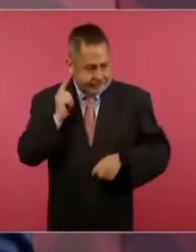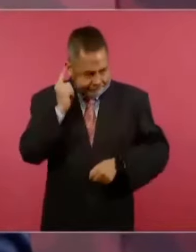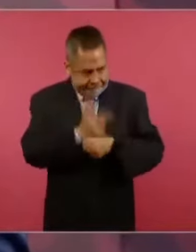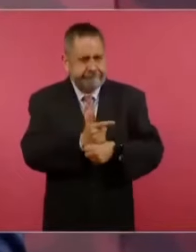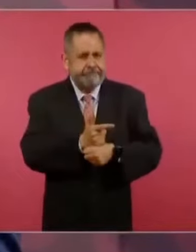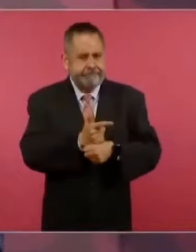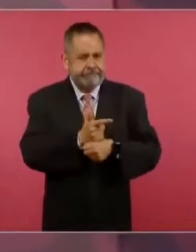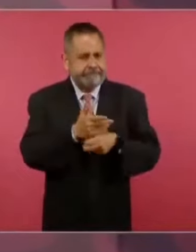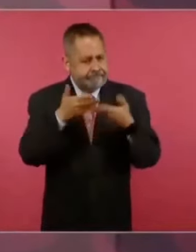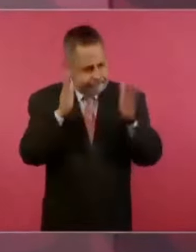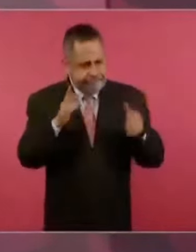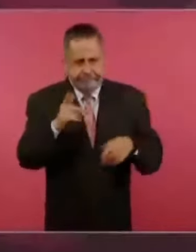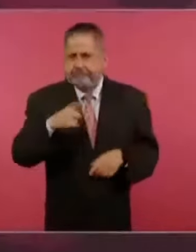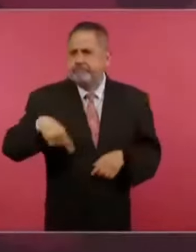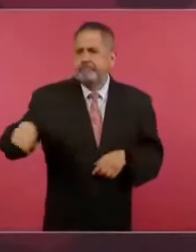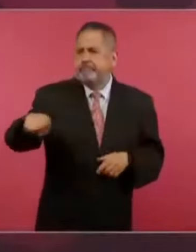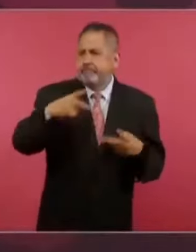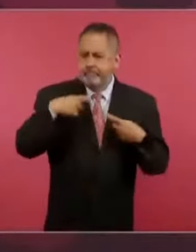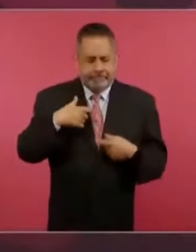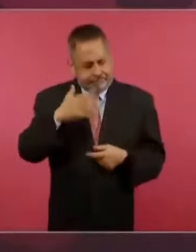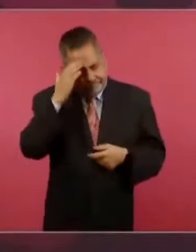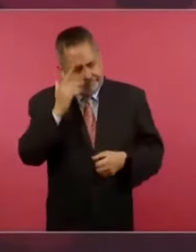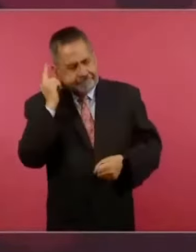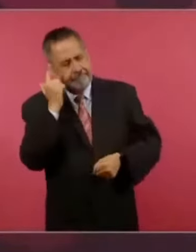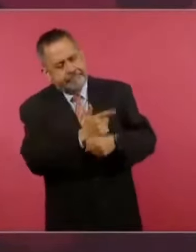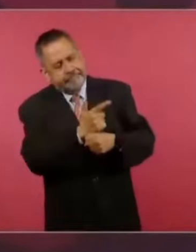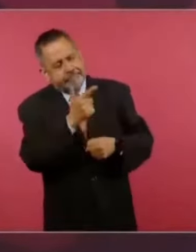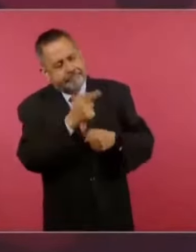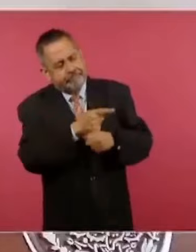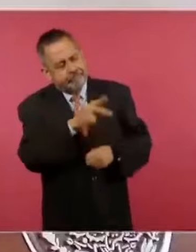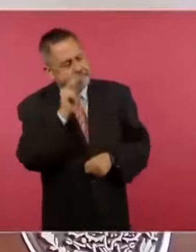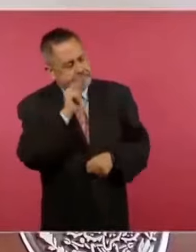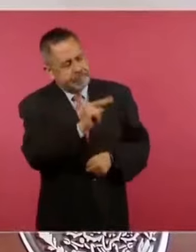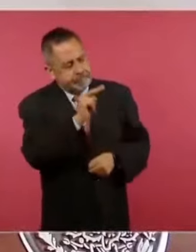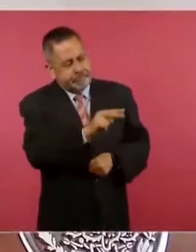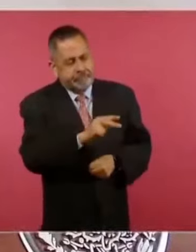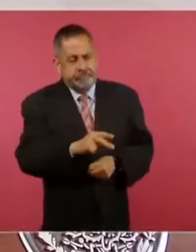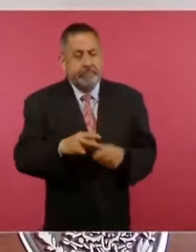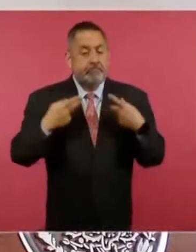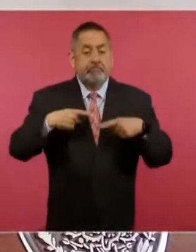que la gente vaya definiéndose,